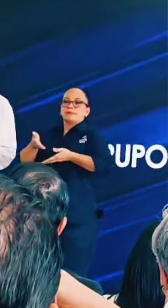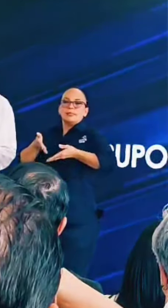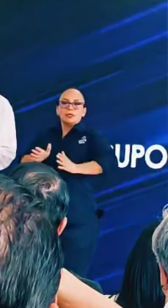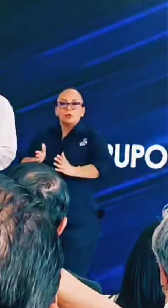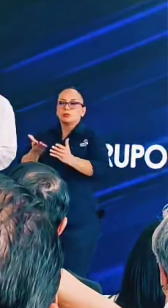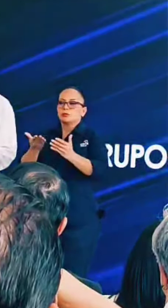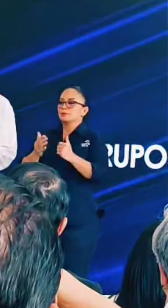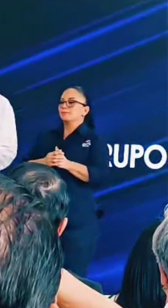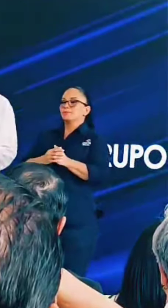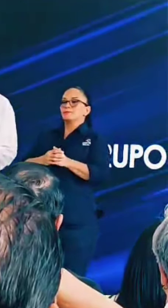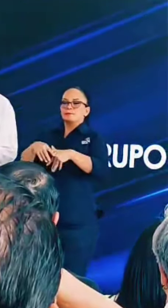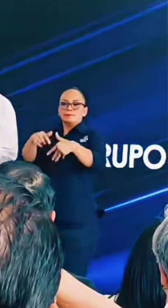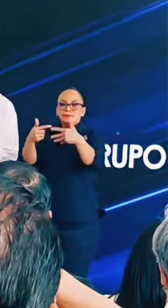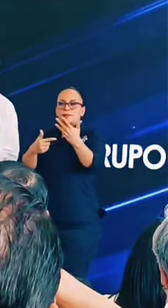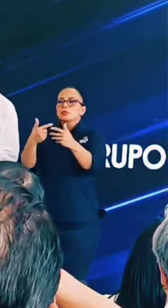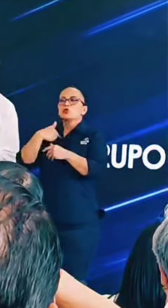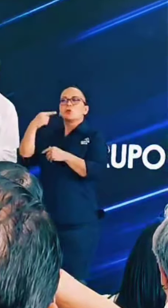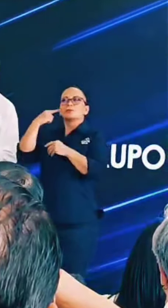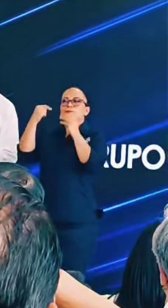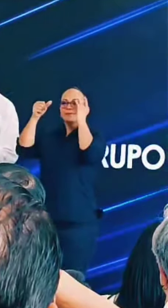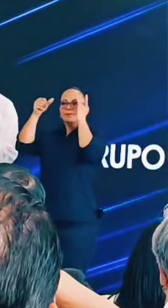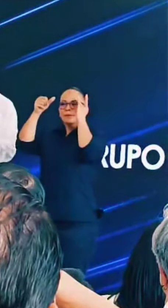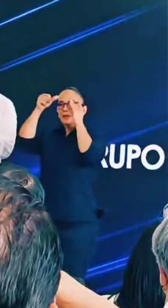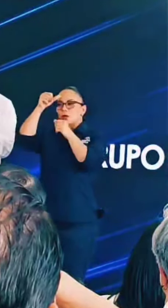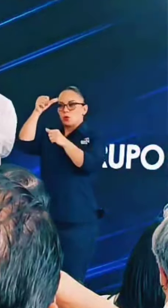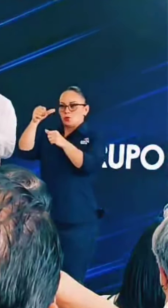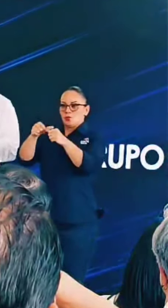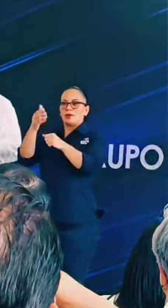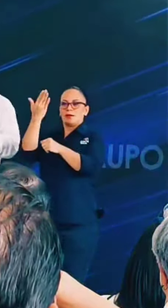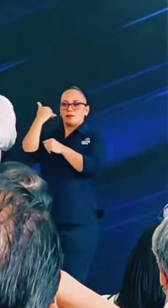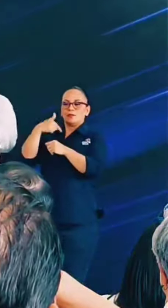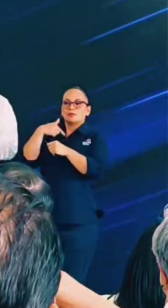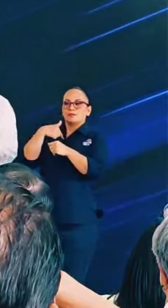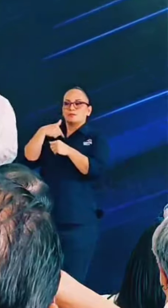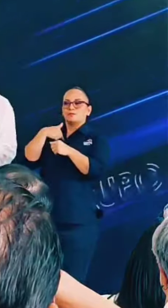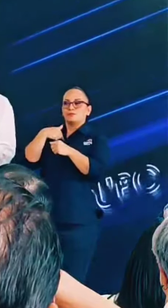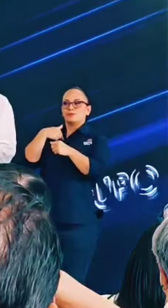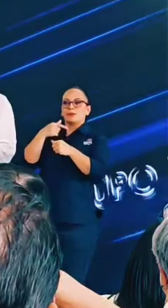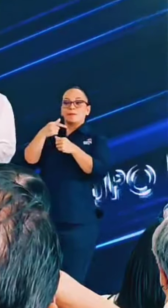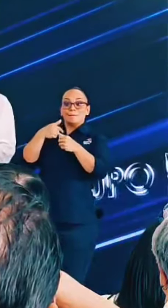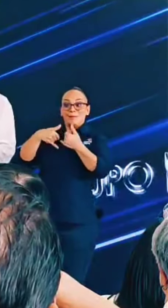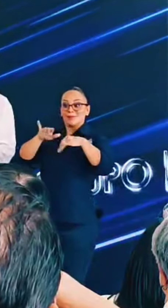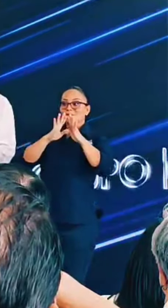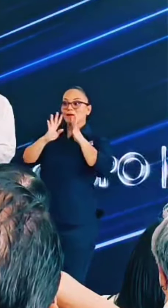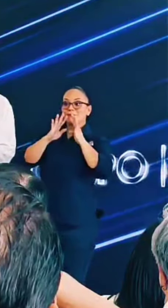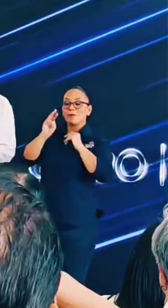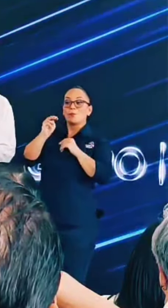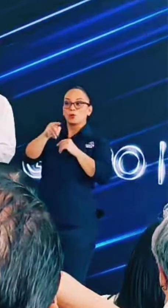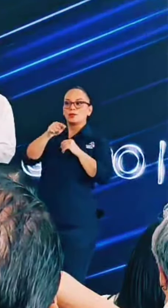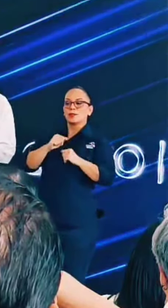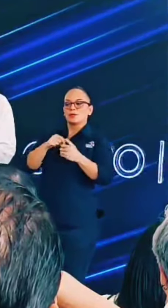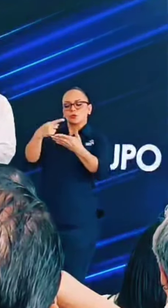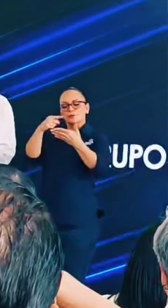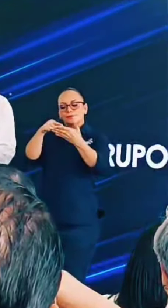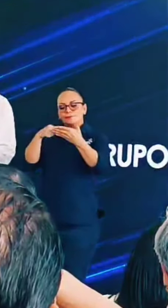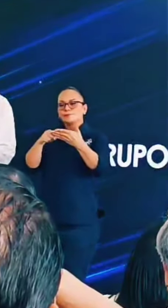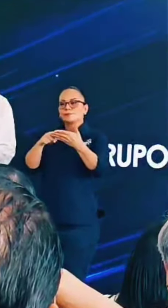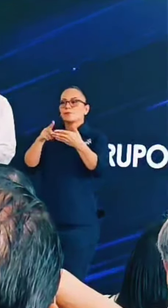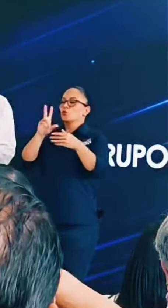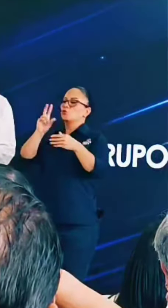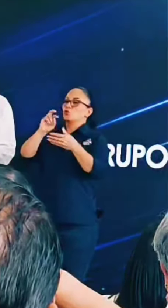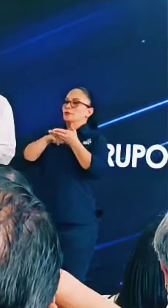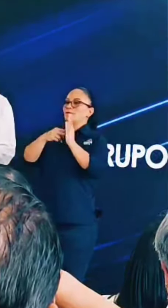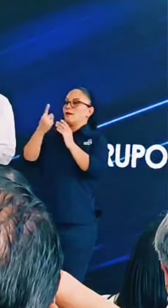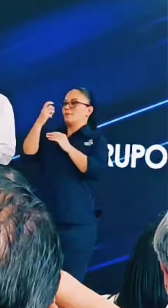etc. Y me puse a acordarme, incluso me metí en la red mientras hablaba, doña Mónica, no para ser